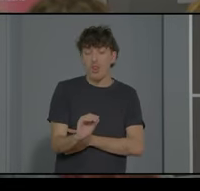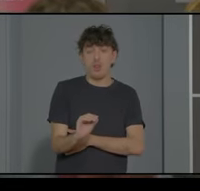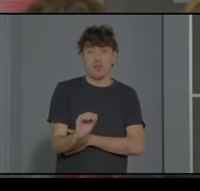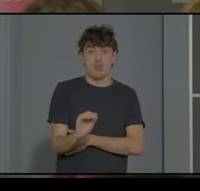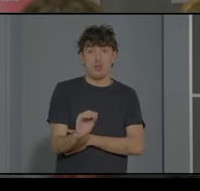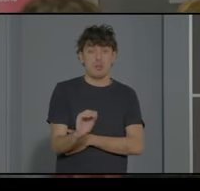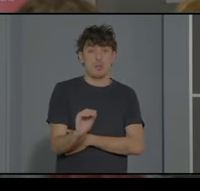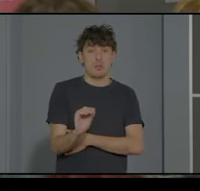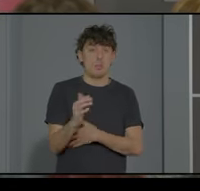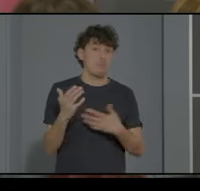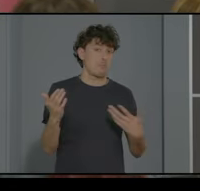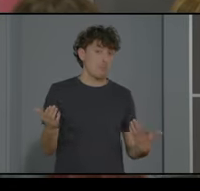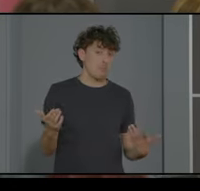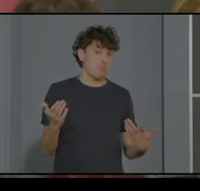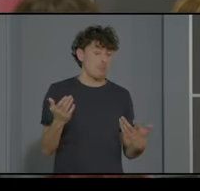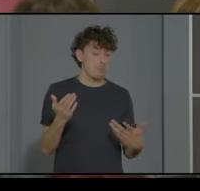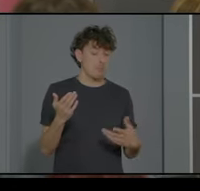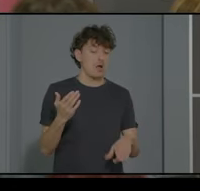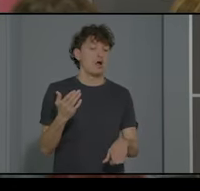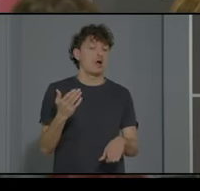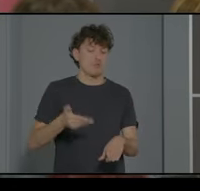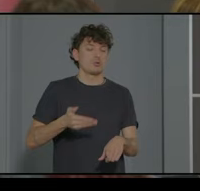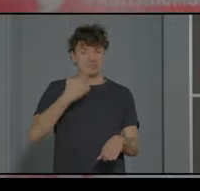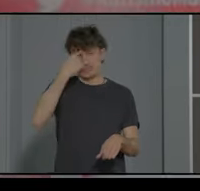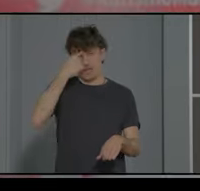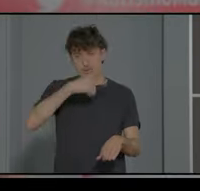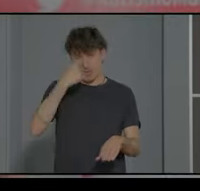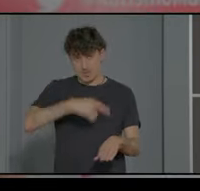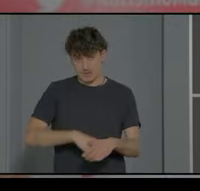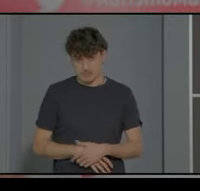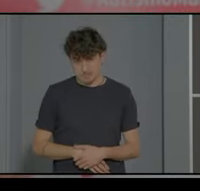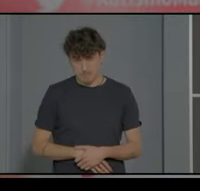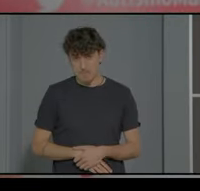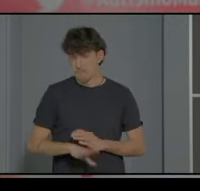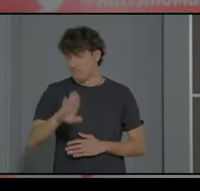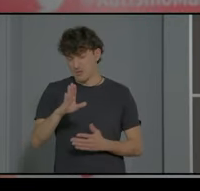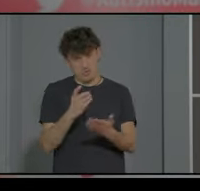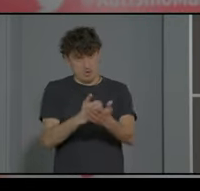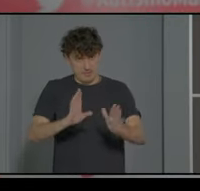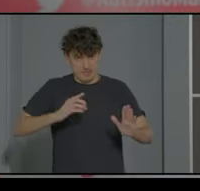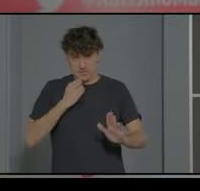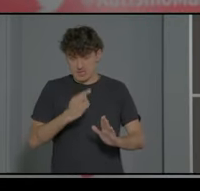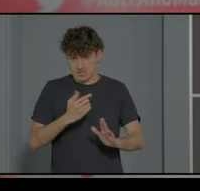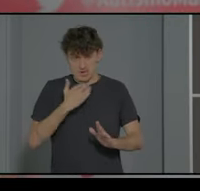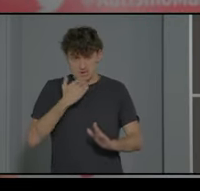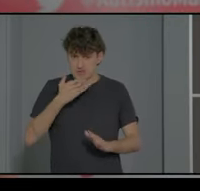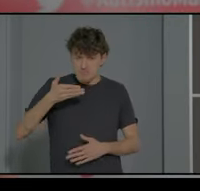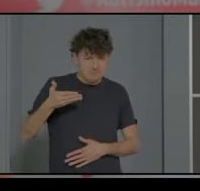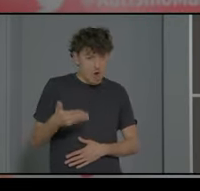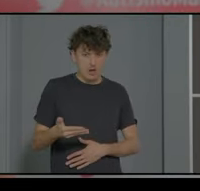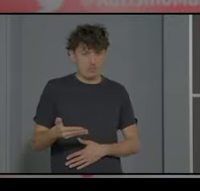a tener en cuenta. Pero, una vez más, no es determinante. El